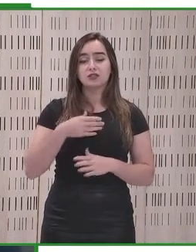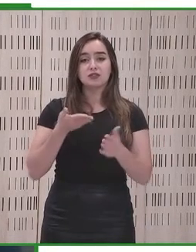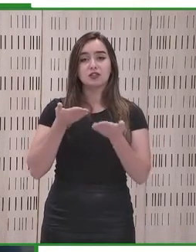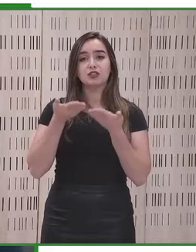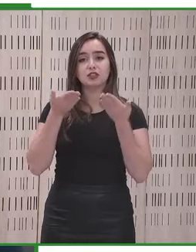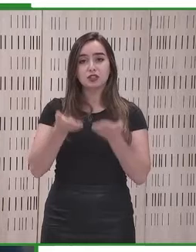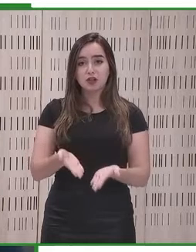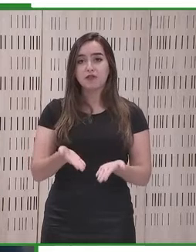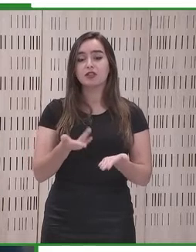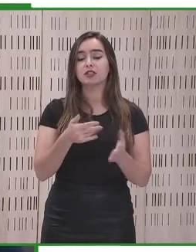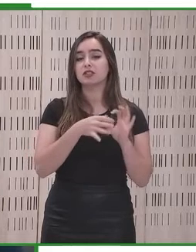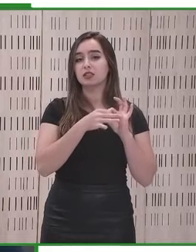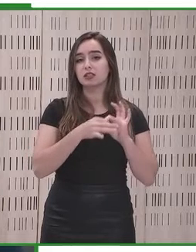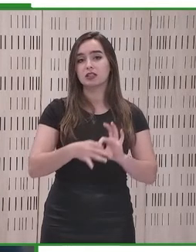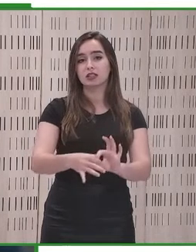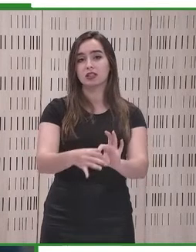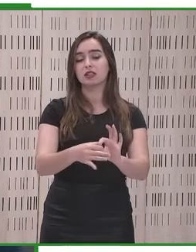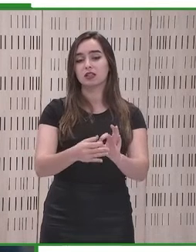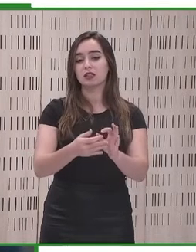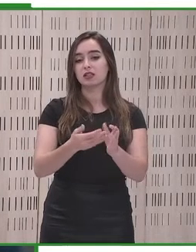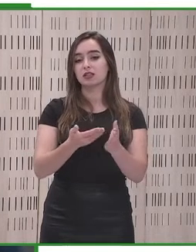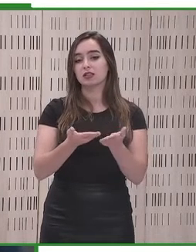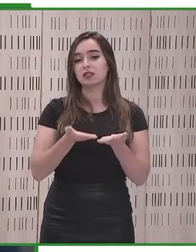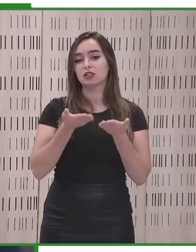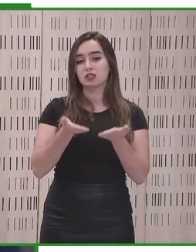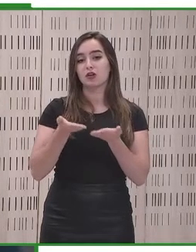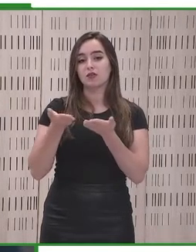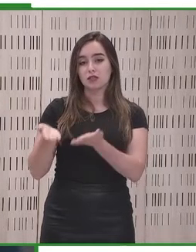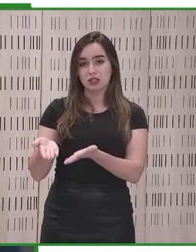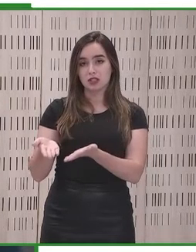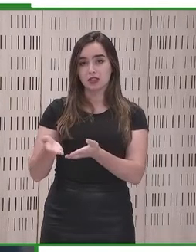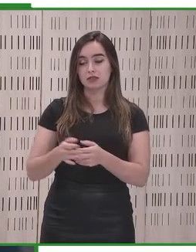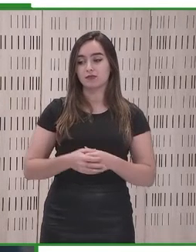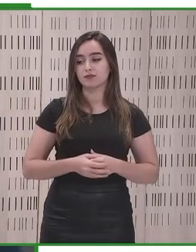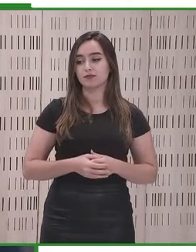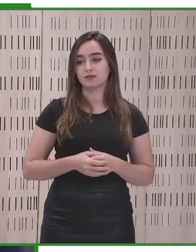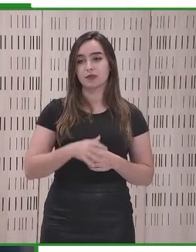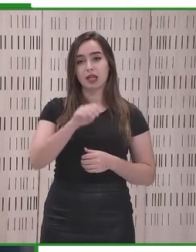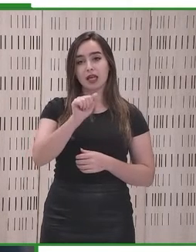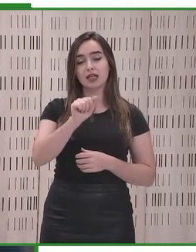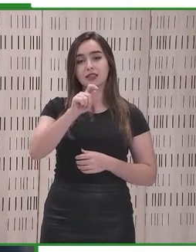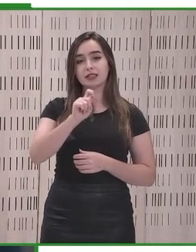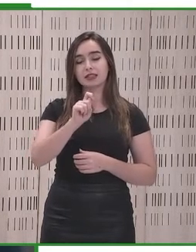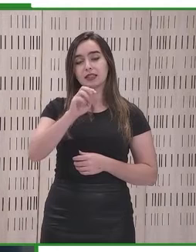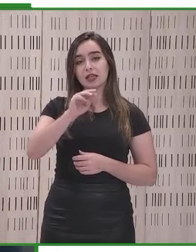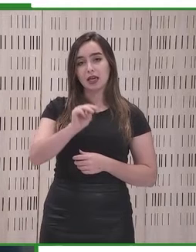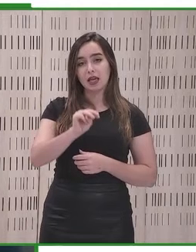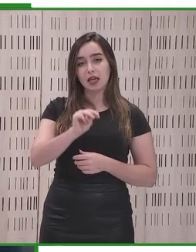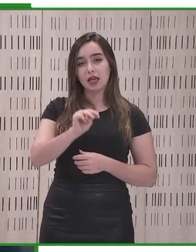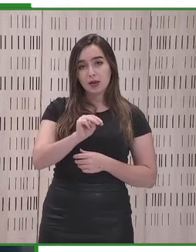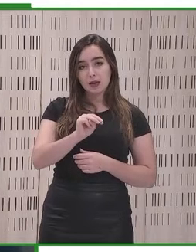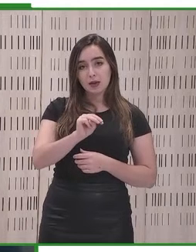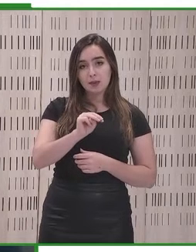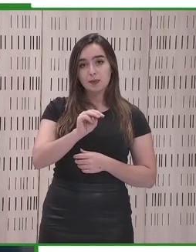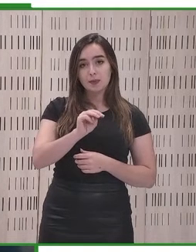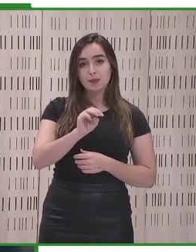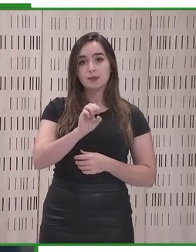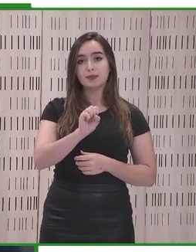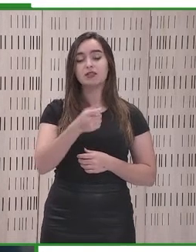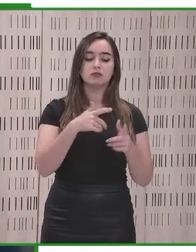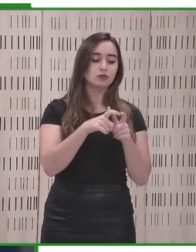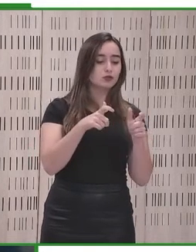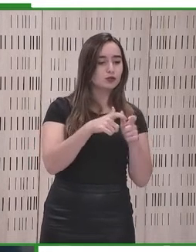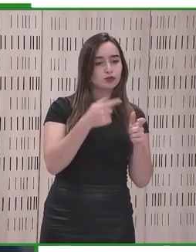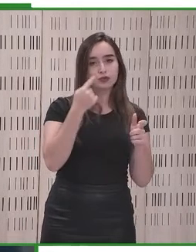transacción, por ejemplo, que se realice de forma digital, debe ser accesible,